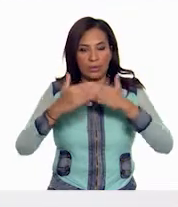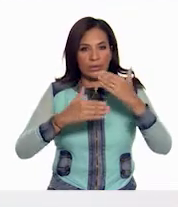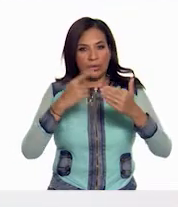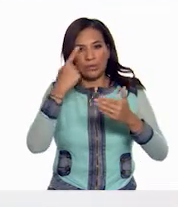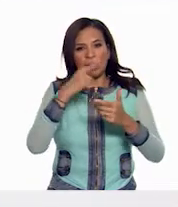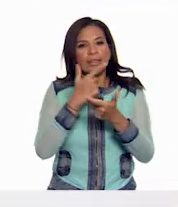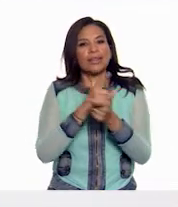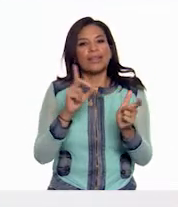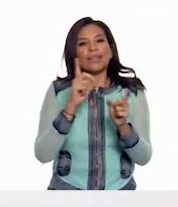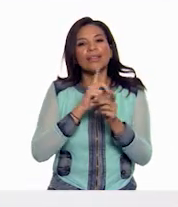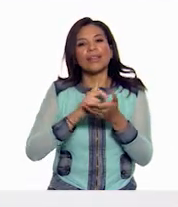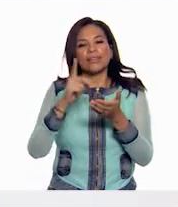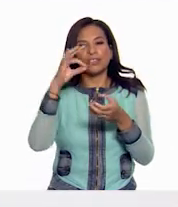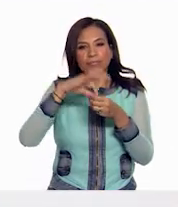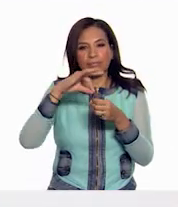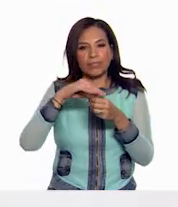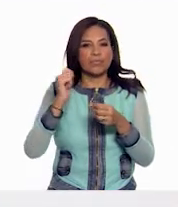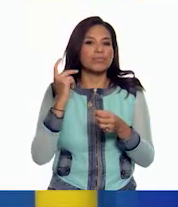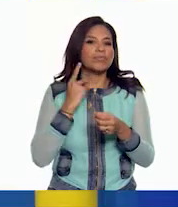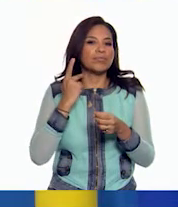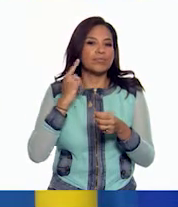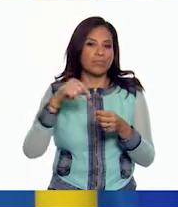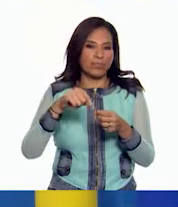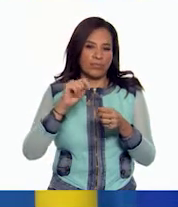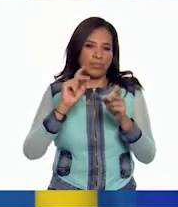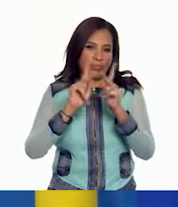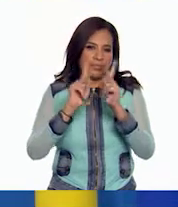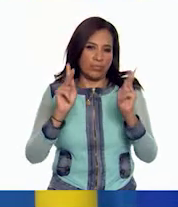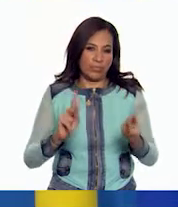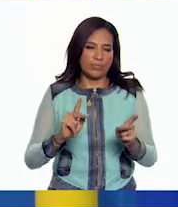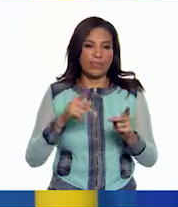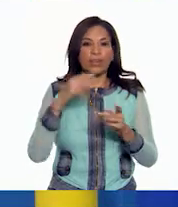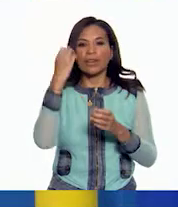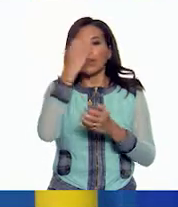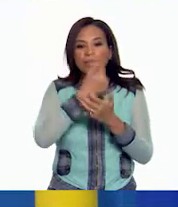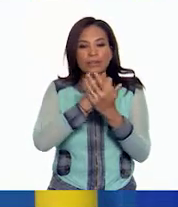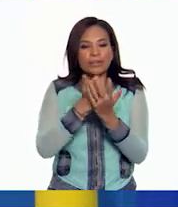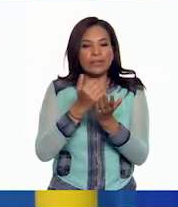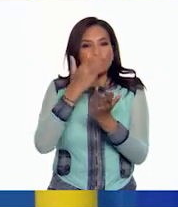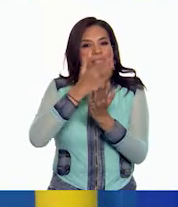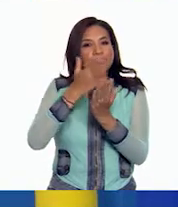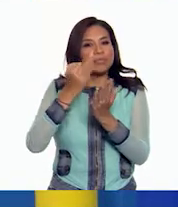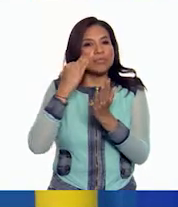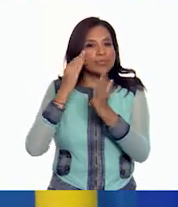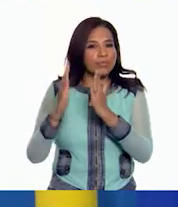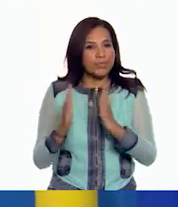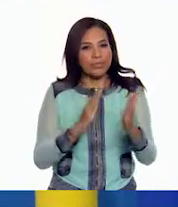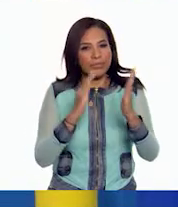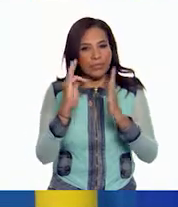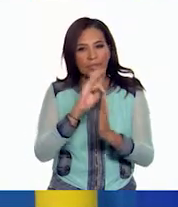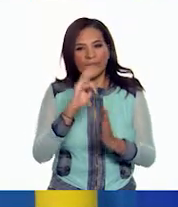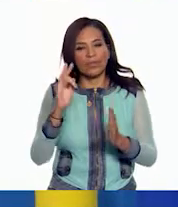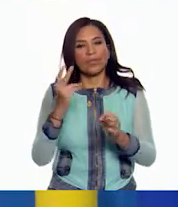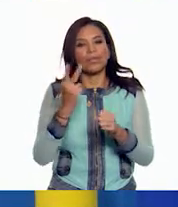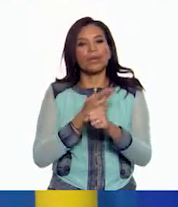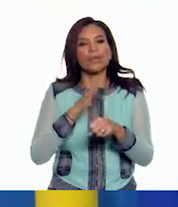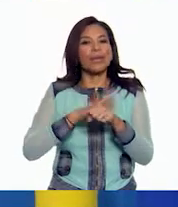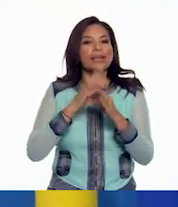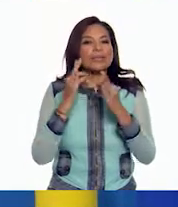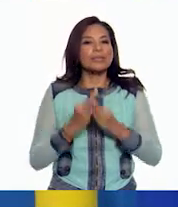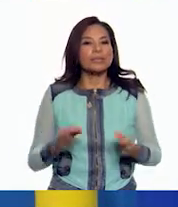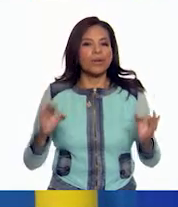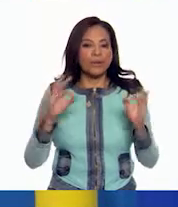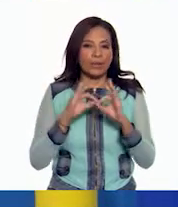democratización del sistema político de nuestro país. Comenzamos a analizar y ordenar cronológicamente los acontecimientos más